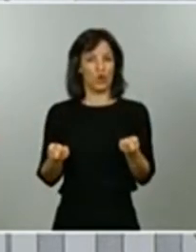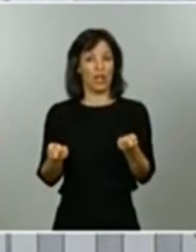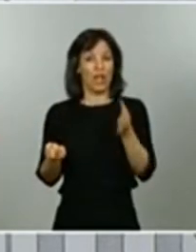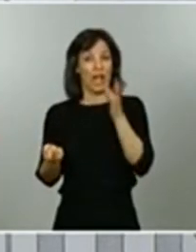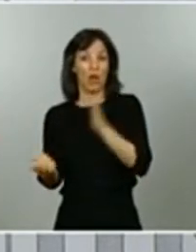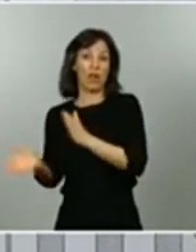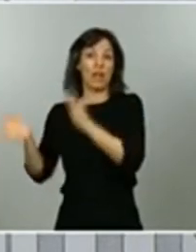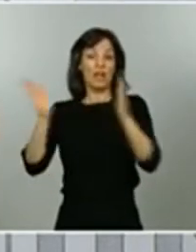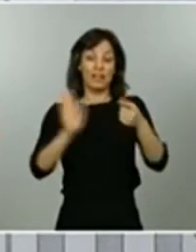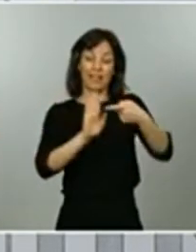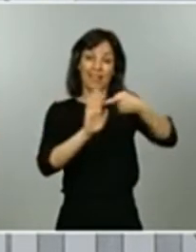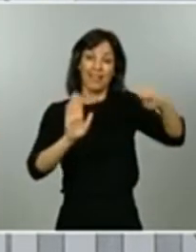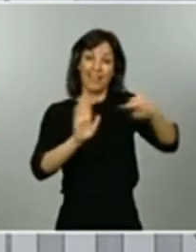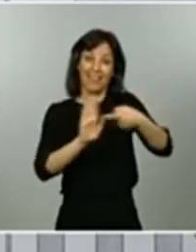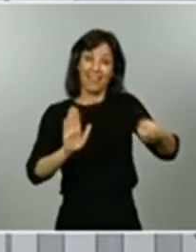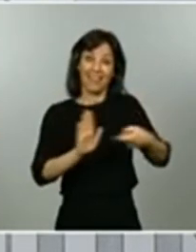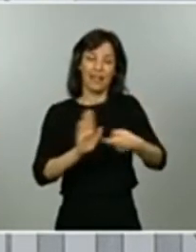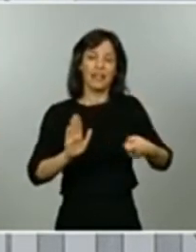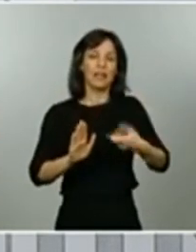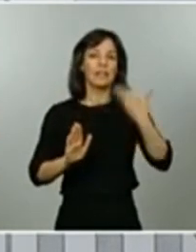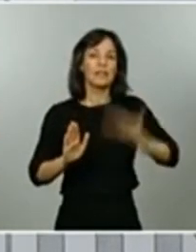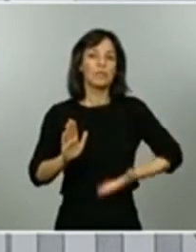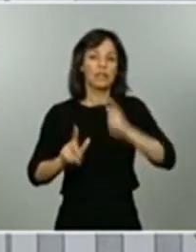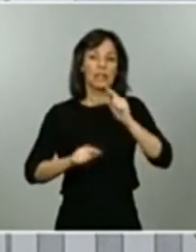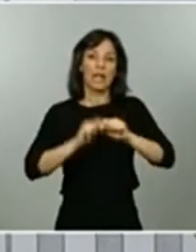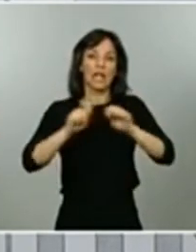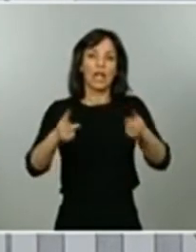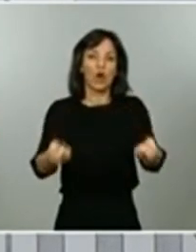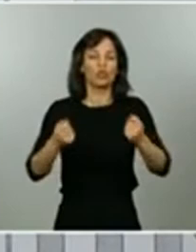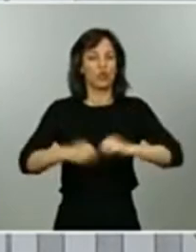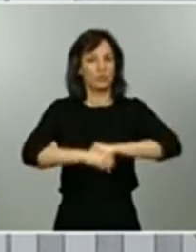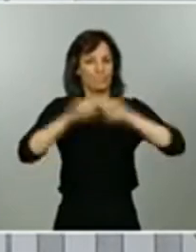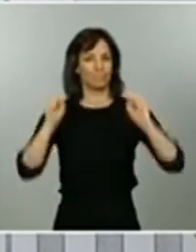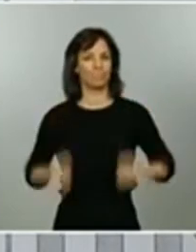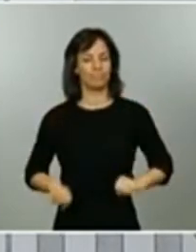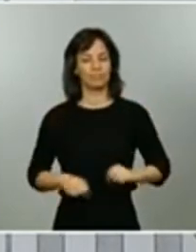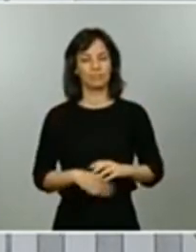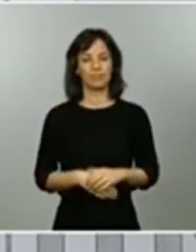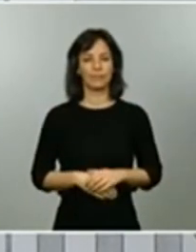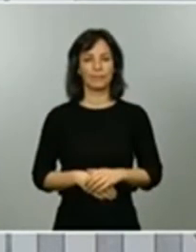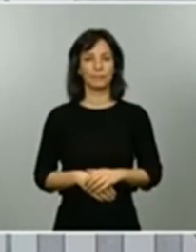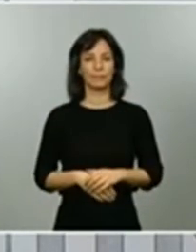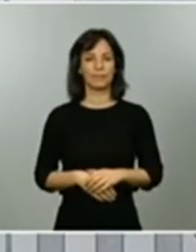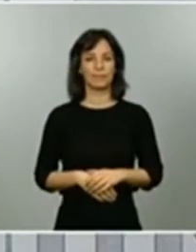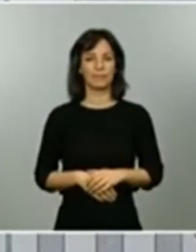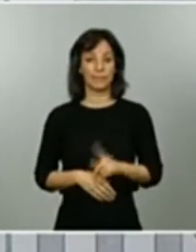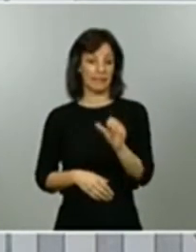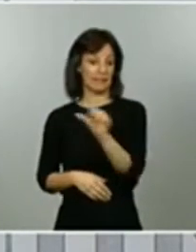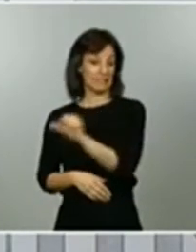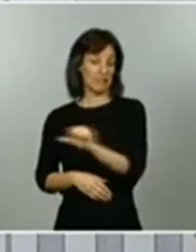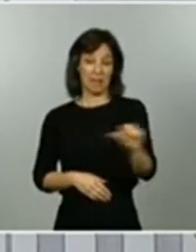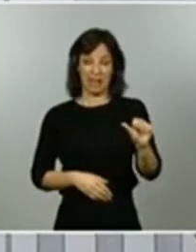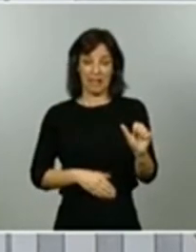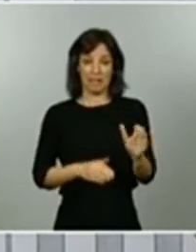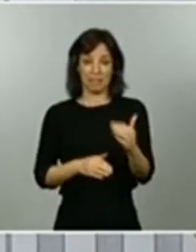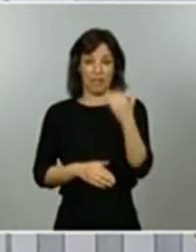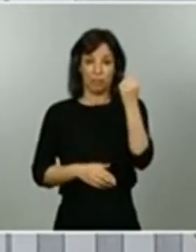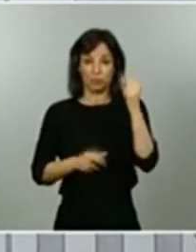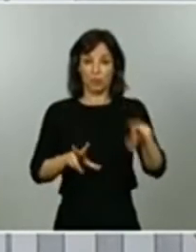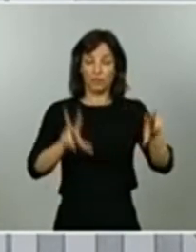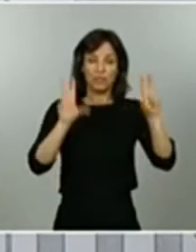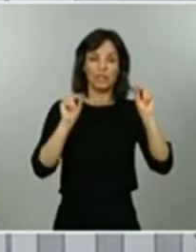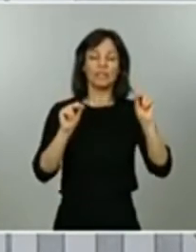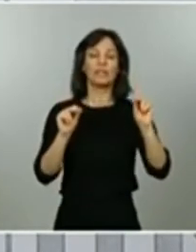consolidemos este control de la epidemia. Esta semana, que está ya llegando a su fin, hemos recibido